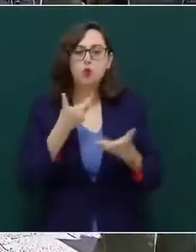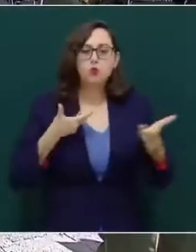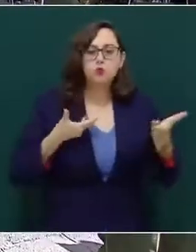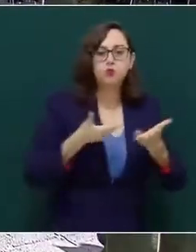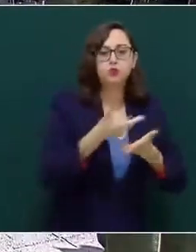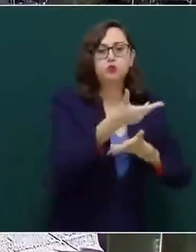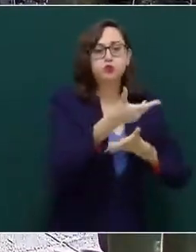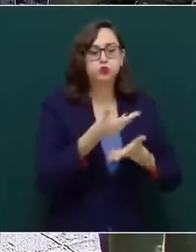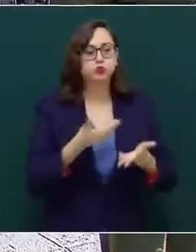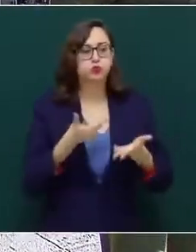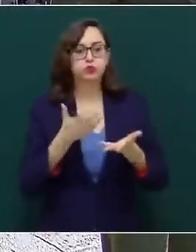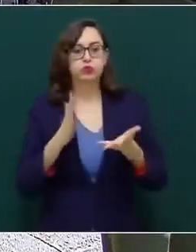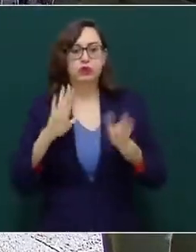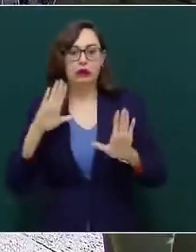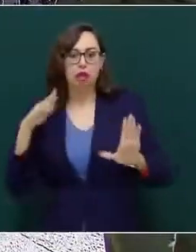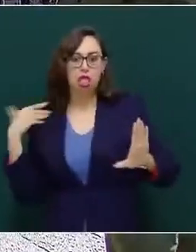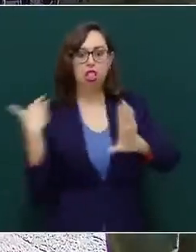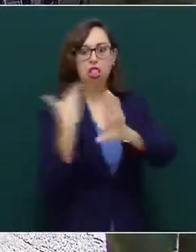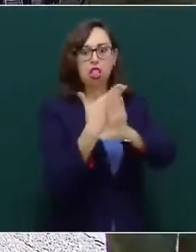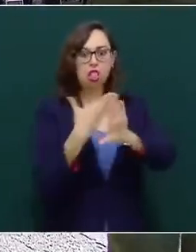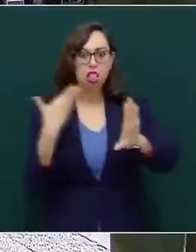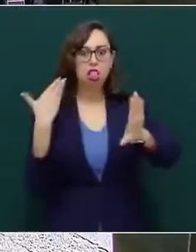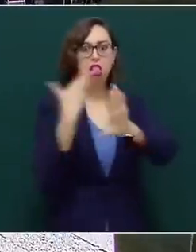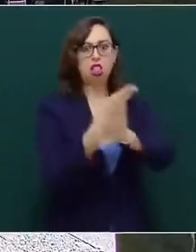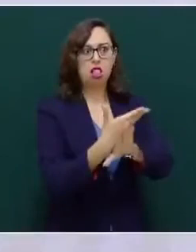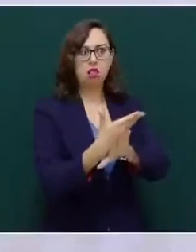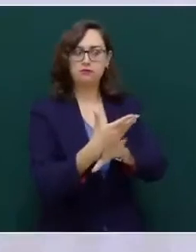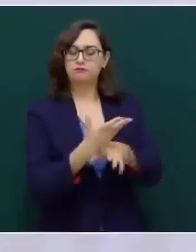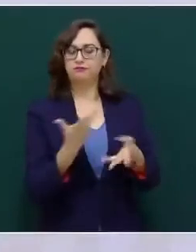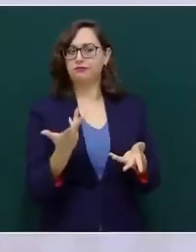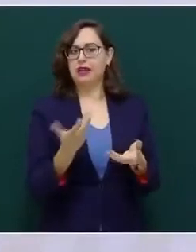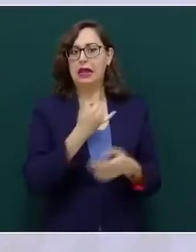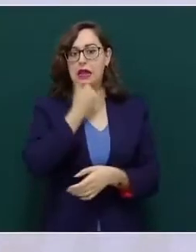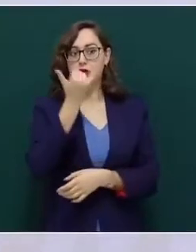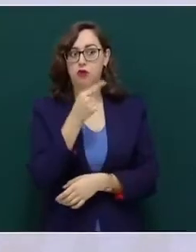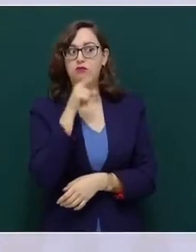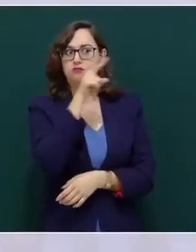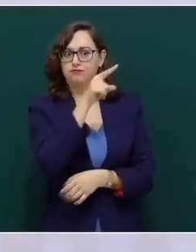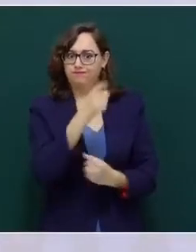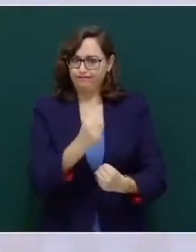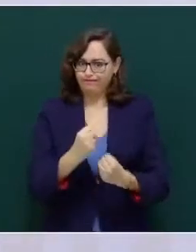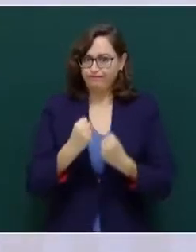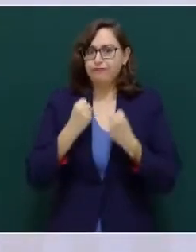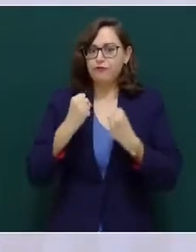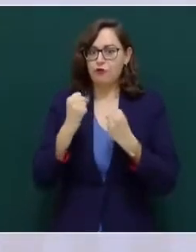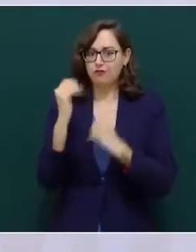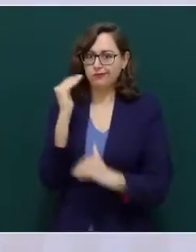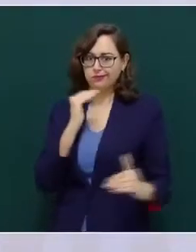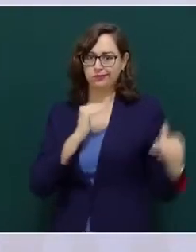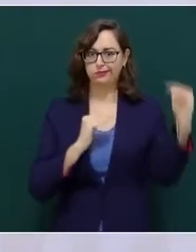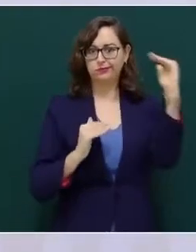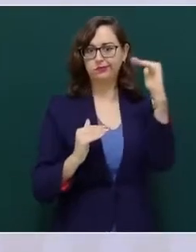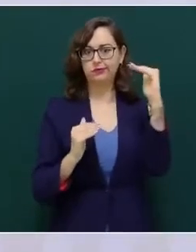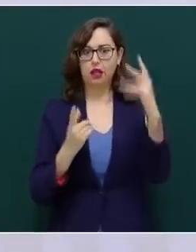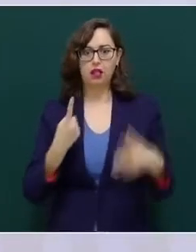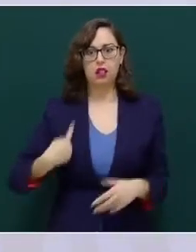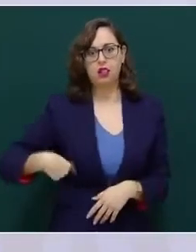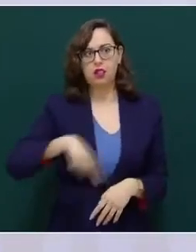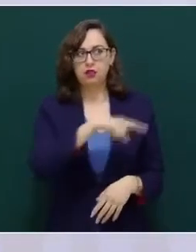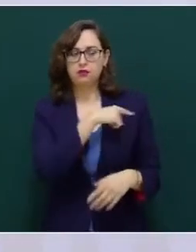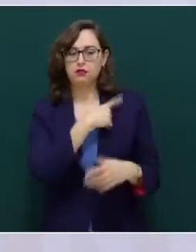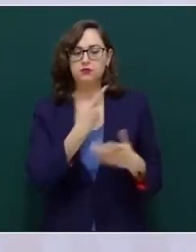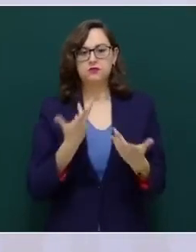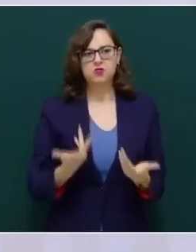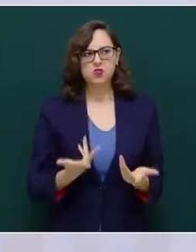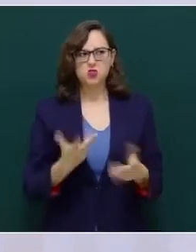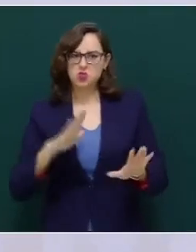error ponernos con Sansón a las patadas. Pero al mismo tiempo tenemos